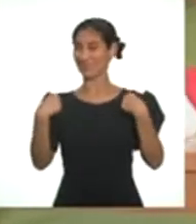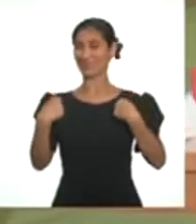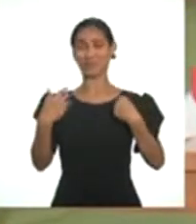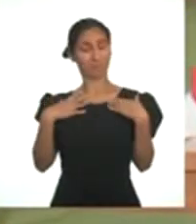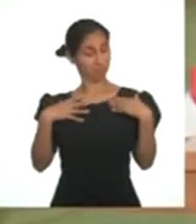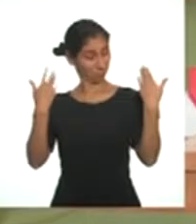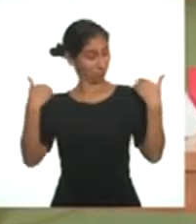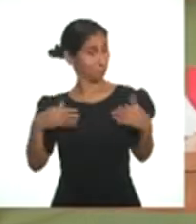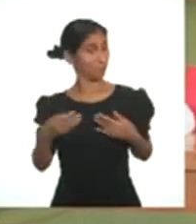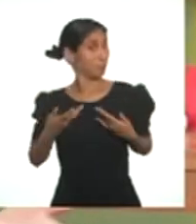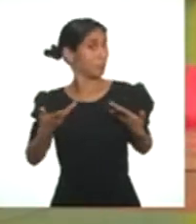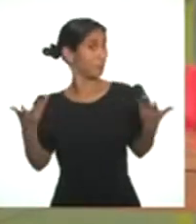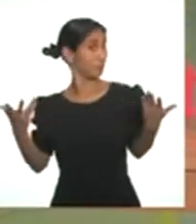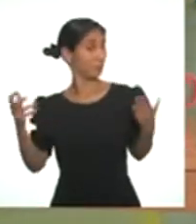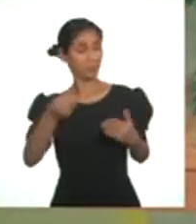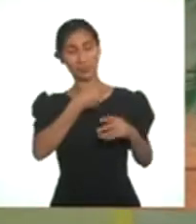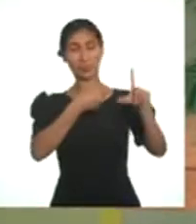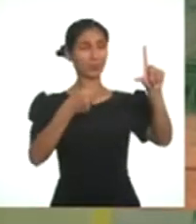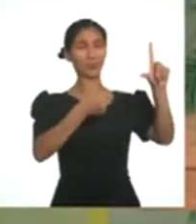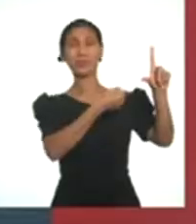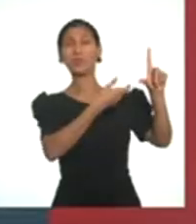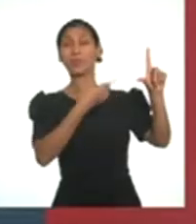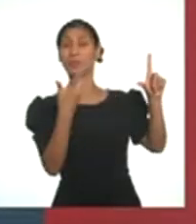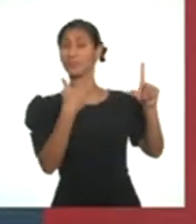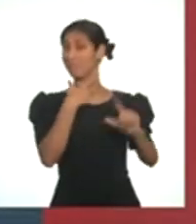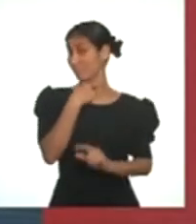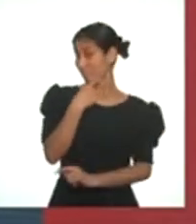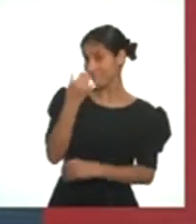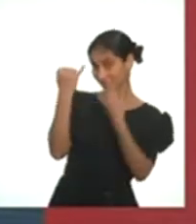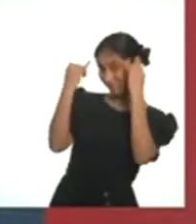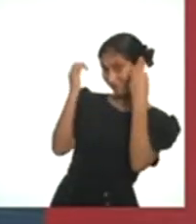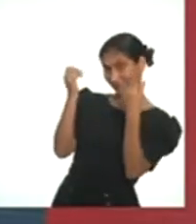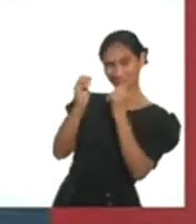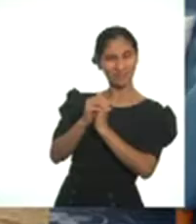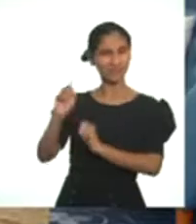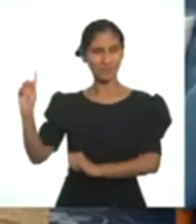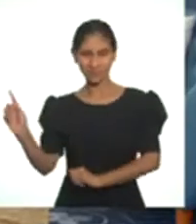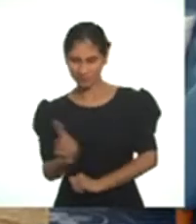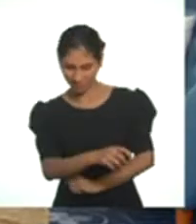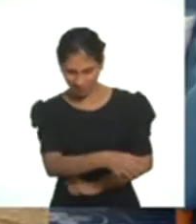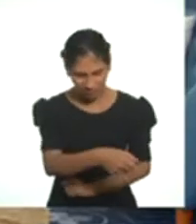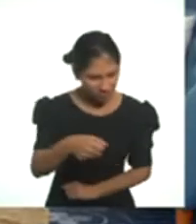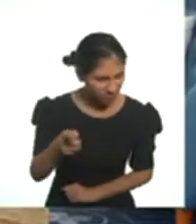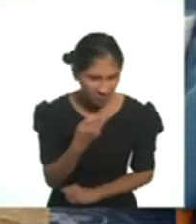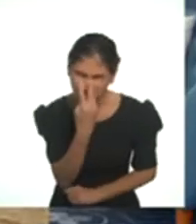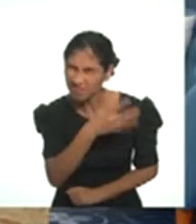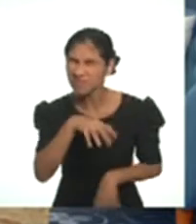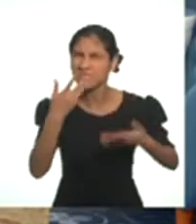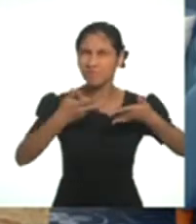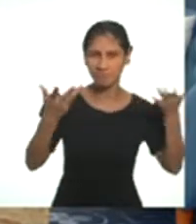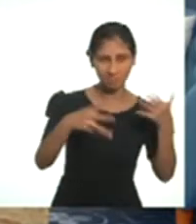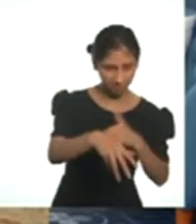¿Qué tal mi atuendo de reportero audiovisual? Me gusta. Buena idea. A ver, ¿qué más hay?